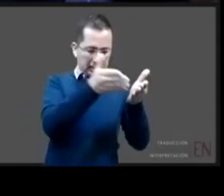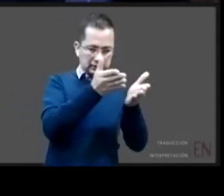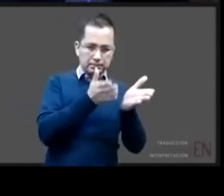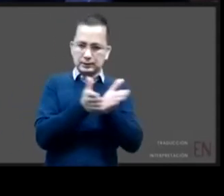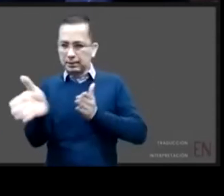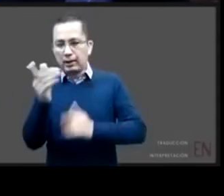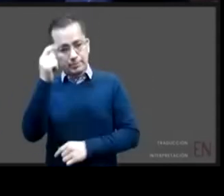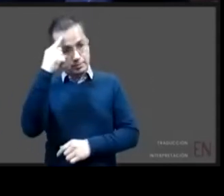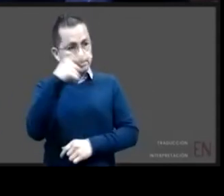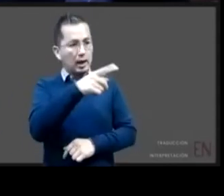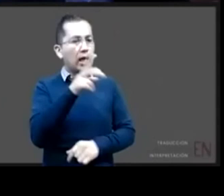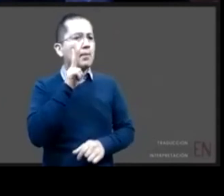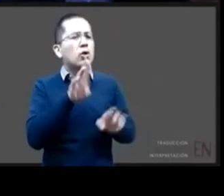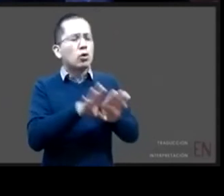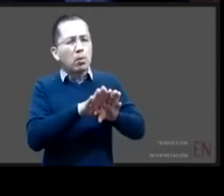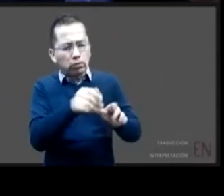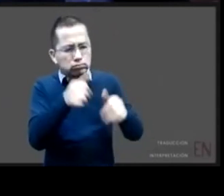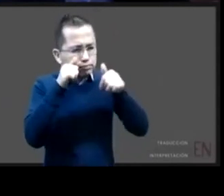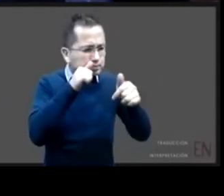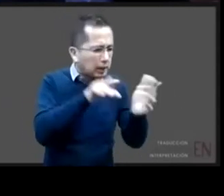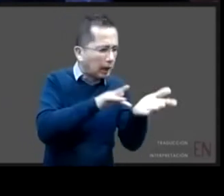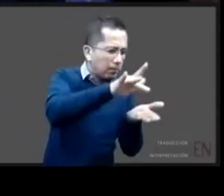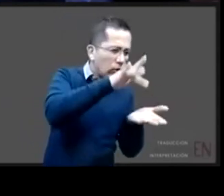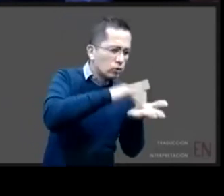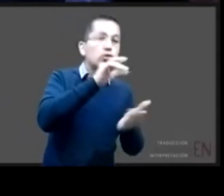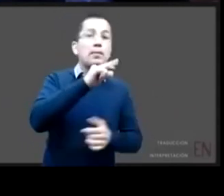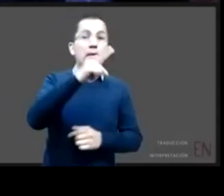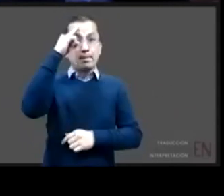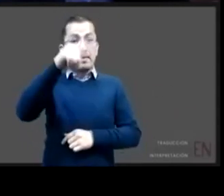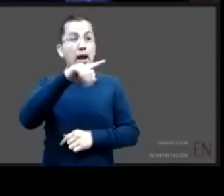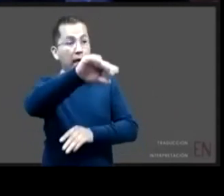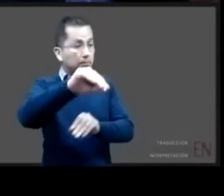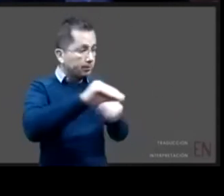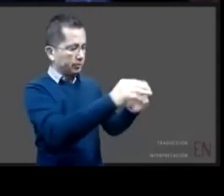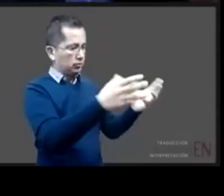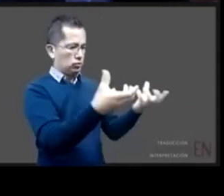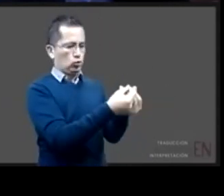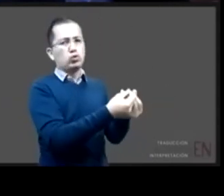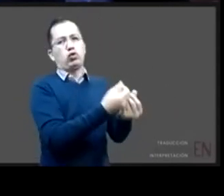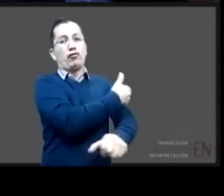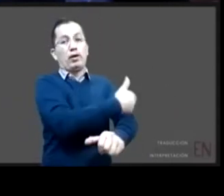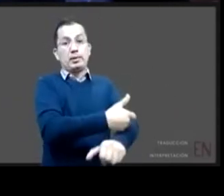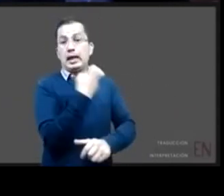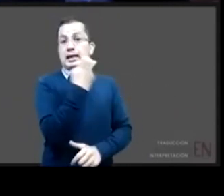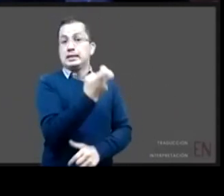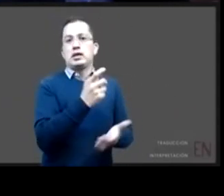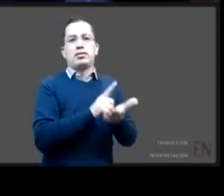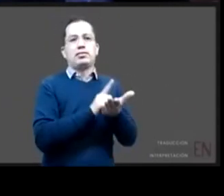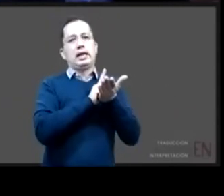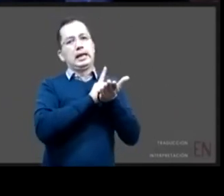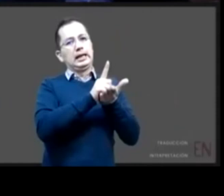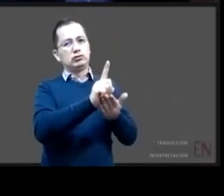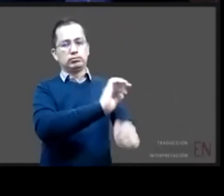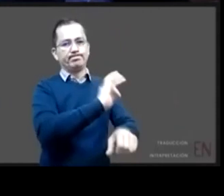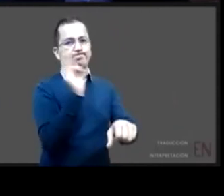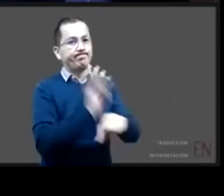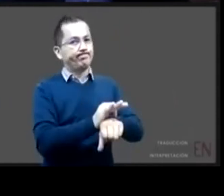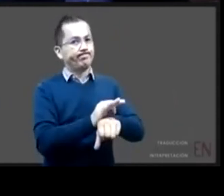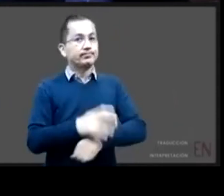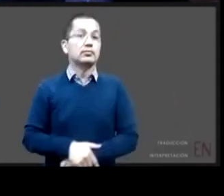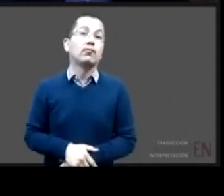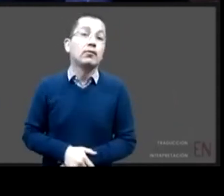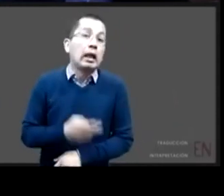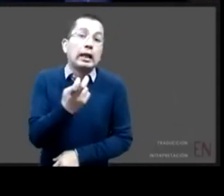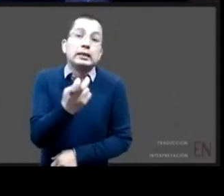objetivo que es precisamente restituir el derecho a vivir en familia de esa manera sería cerrar estas preguntas